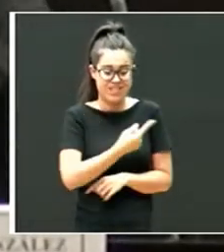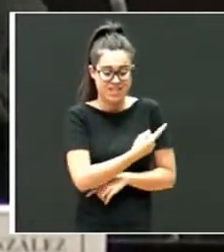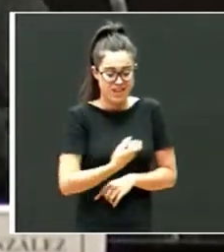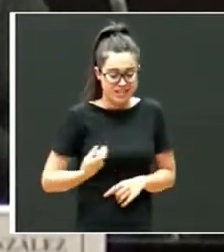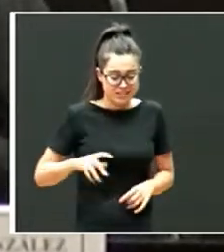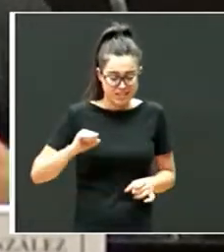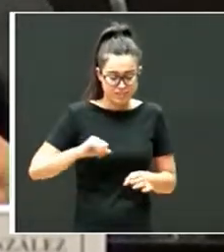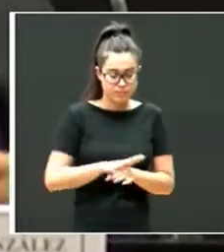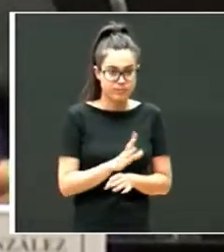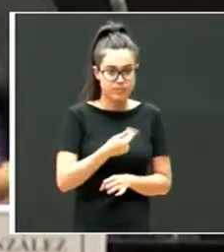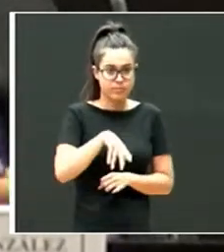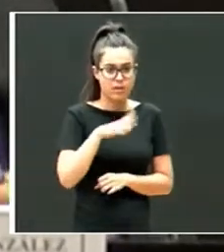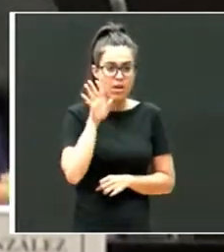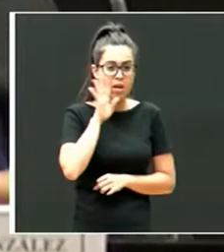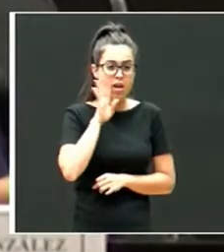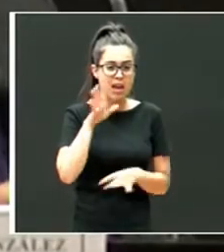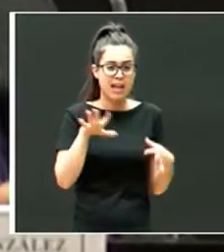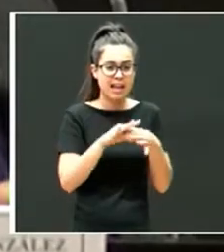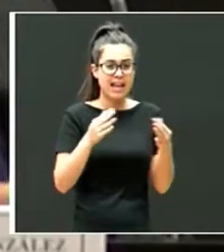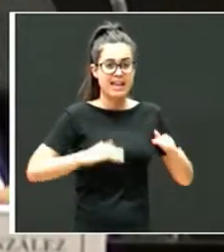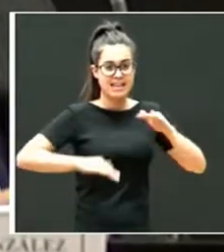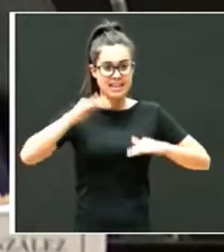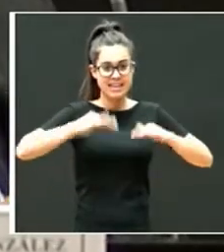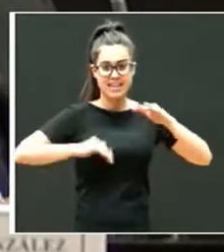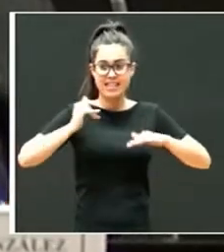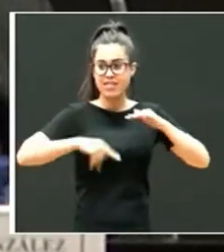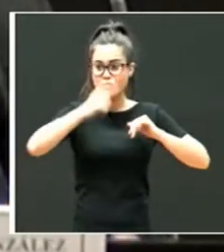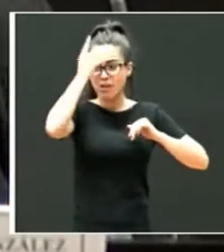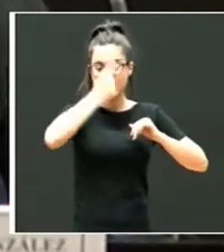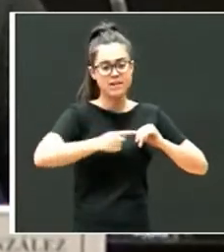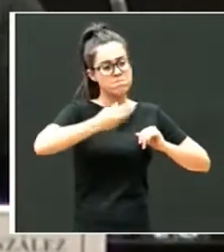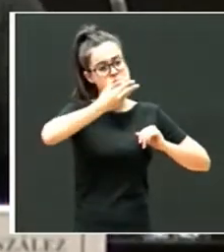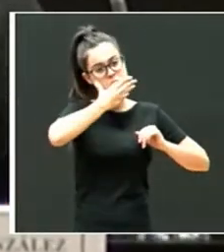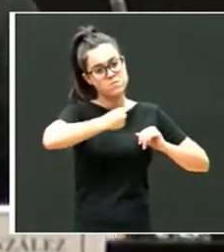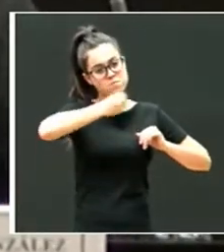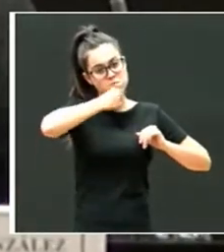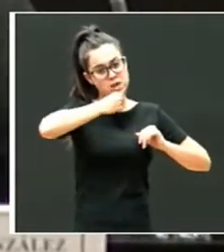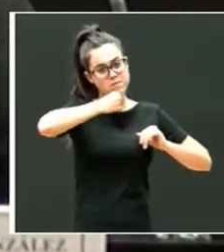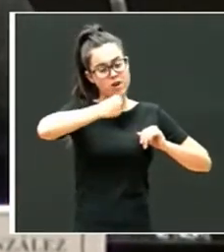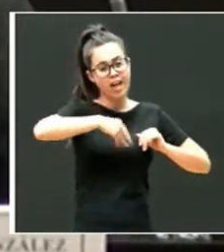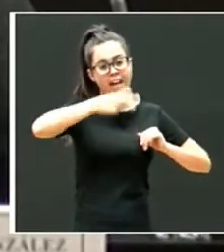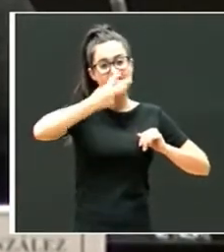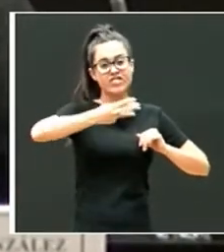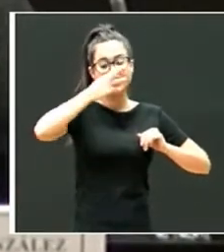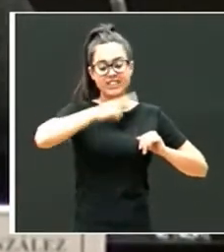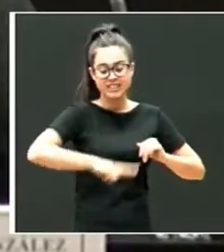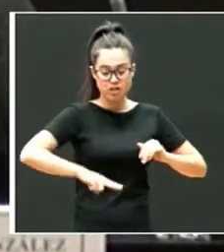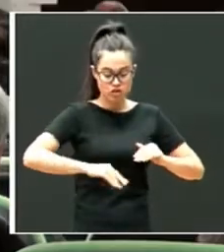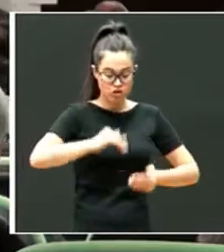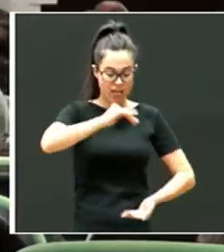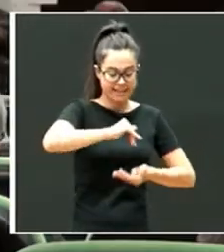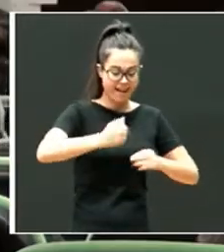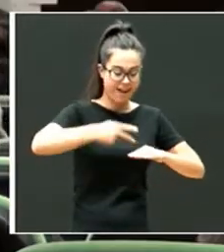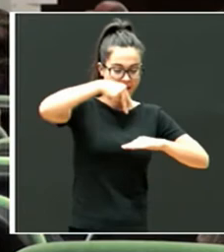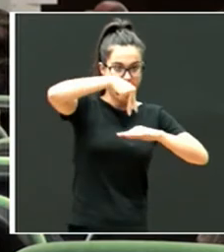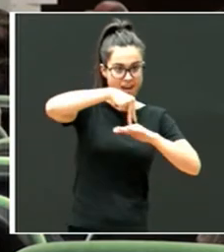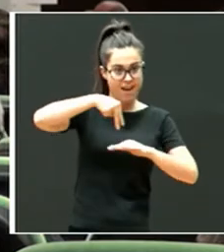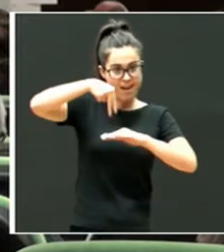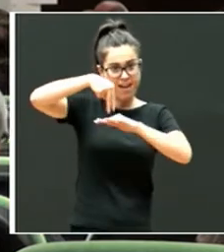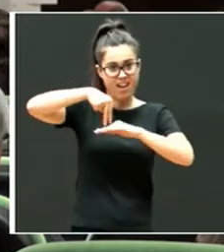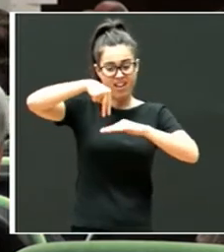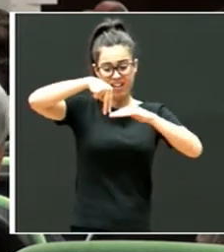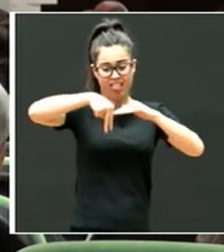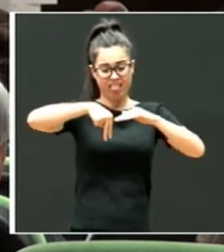equidad, que lo ha puesto en esa imagen tan bonita José Luis, de los tres niños con la distribución de las cajas, pues estos niños van a